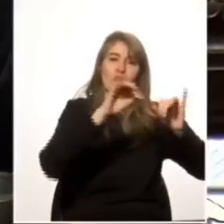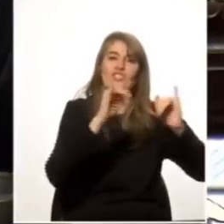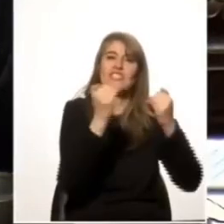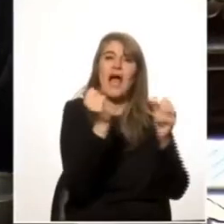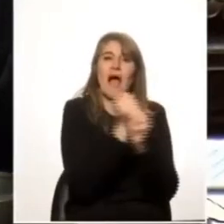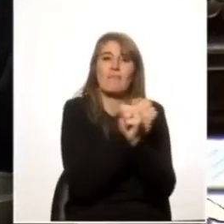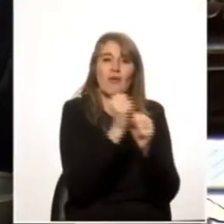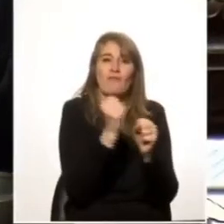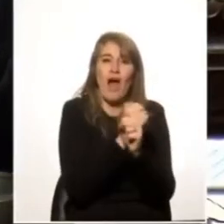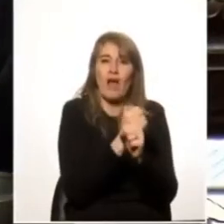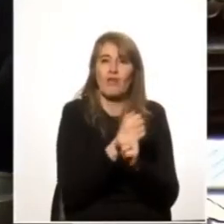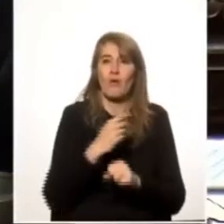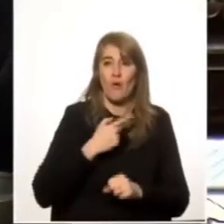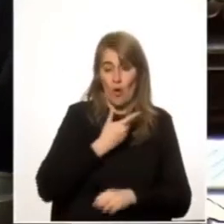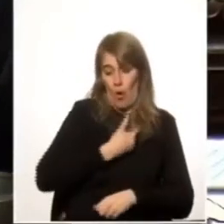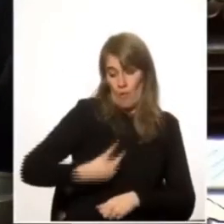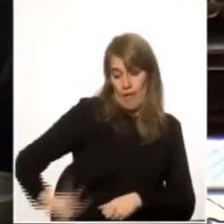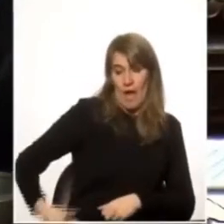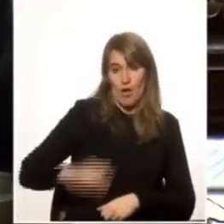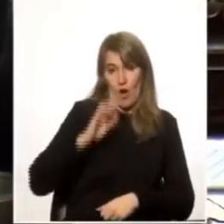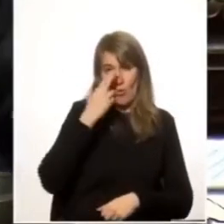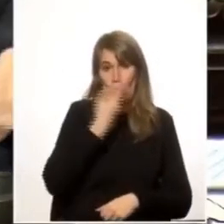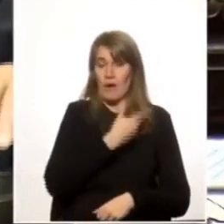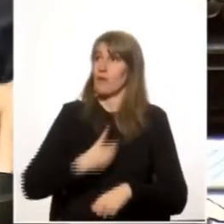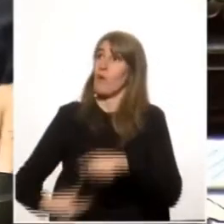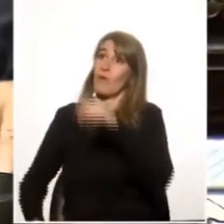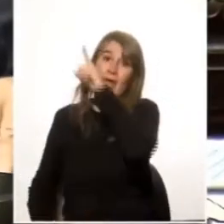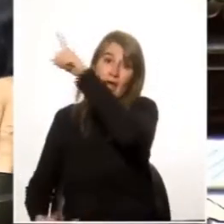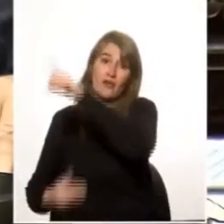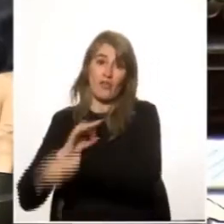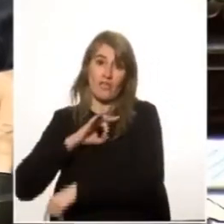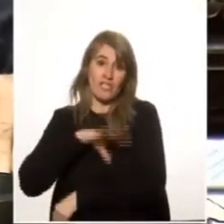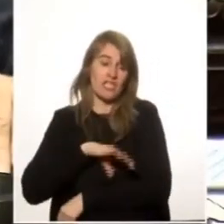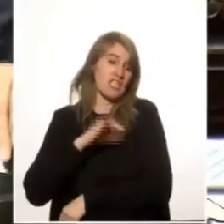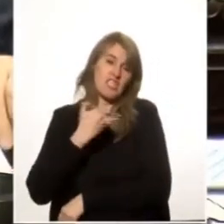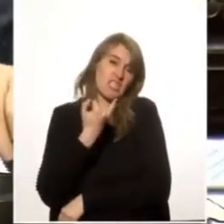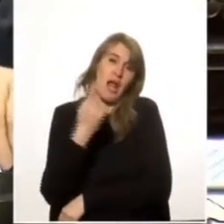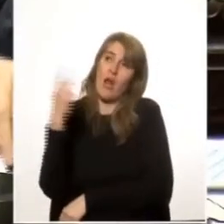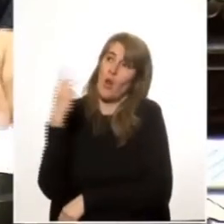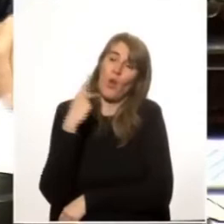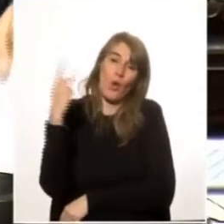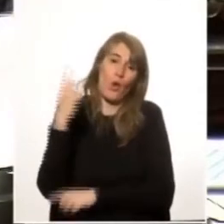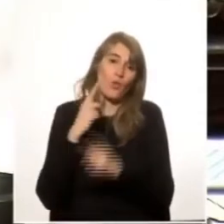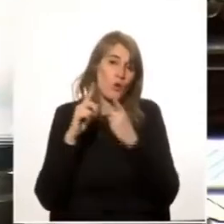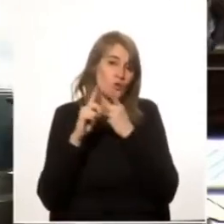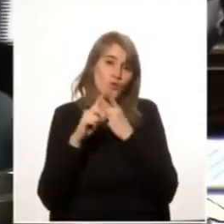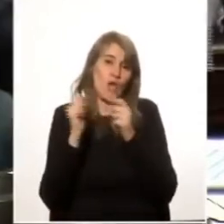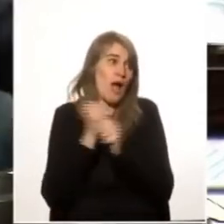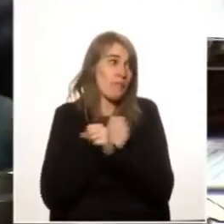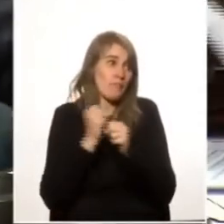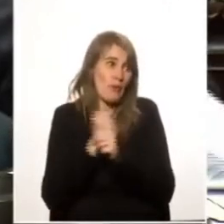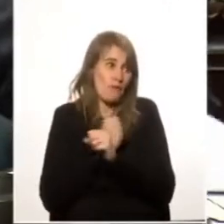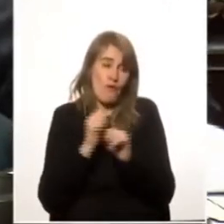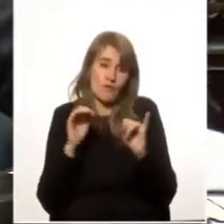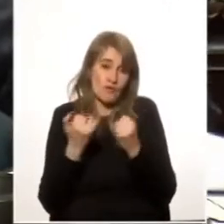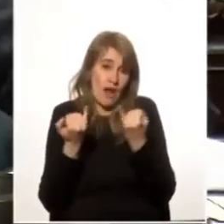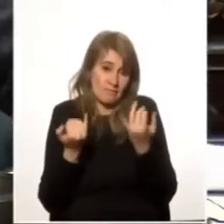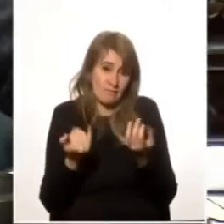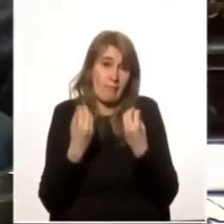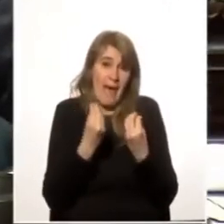por los dos gobiernos, Uruguay y Chile, y el gobierno lo analizó y lo aprobó.